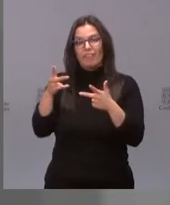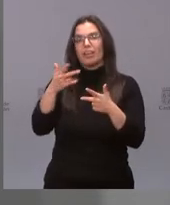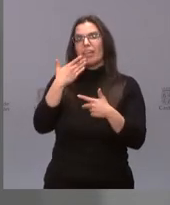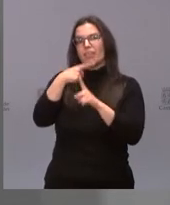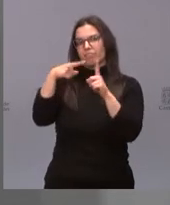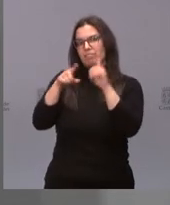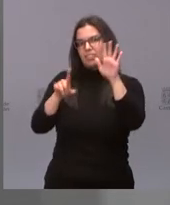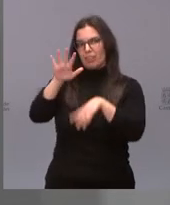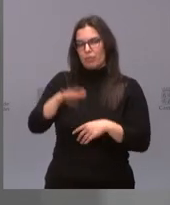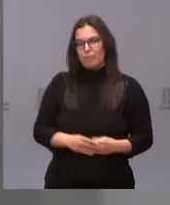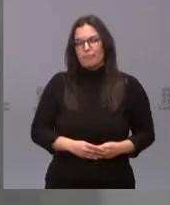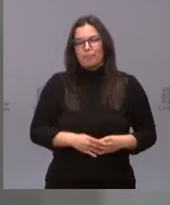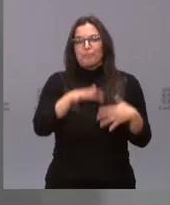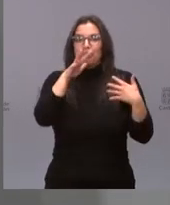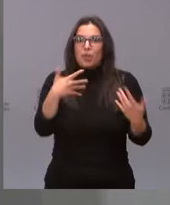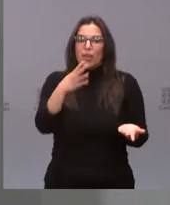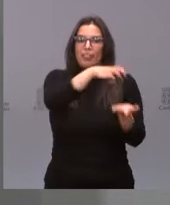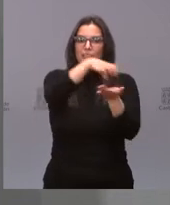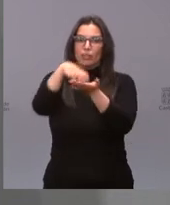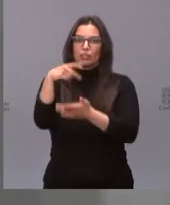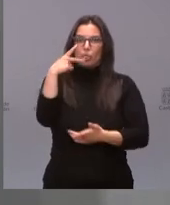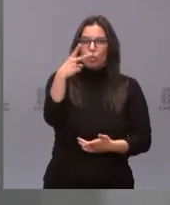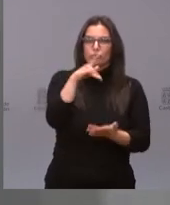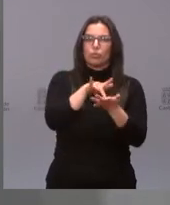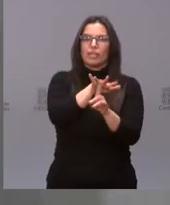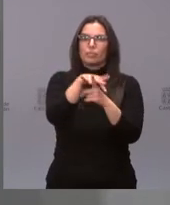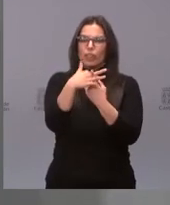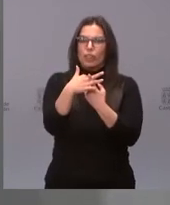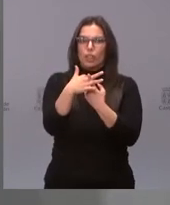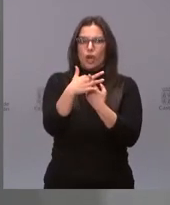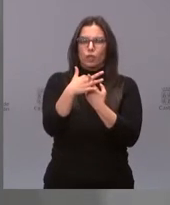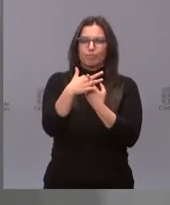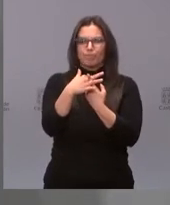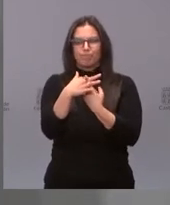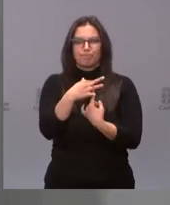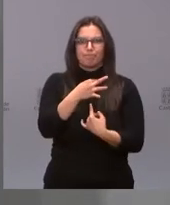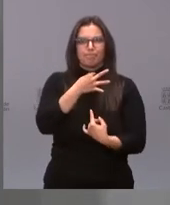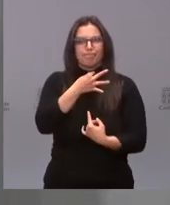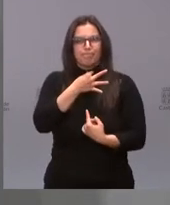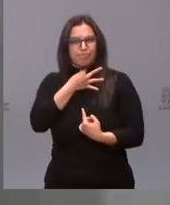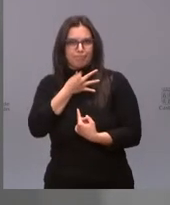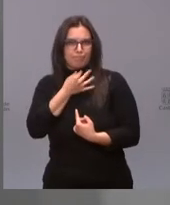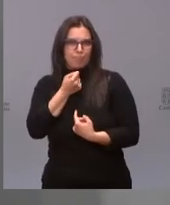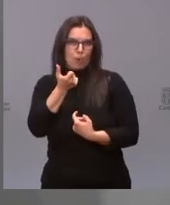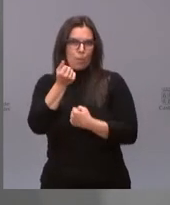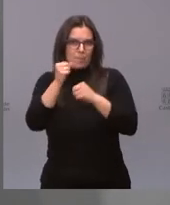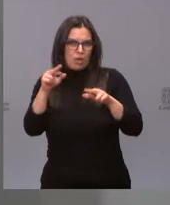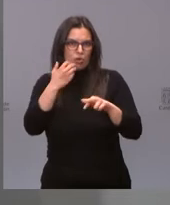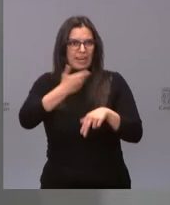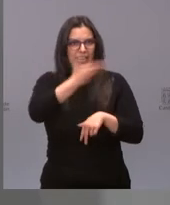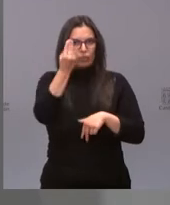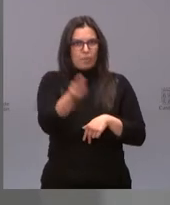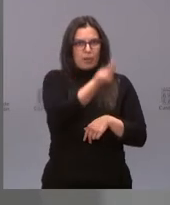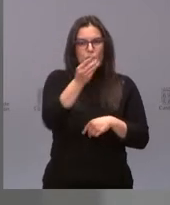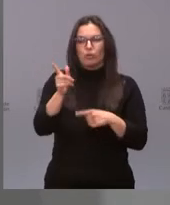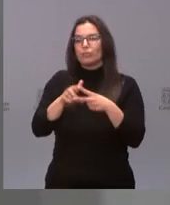En estos momentos hay dos centros que poseen una situación de críticos más comprometida que el resto de los hospitales de la comunidad, que son